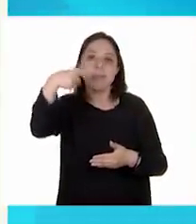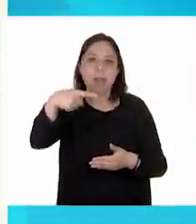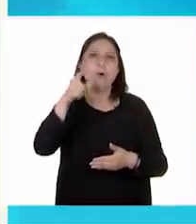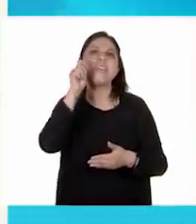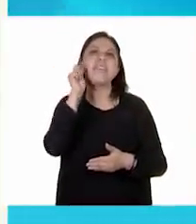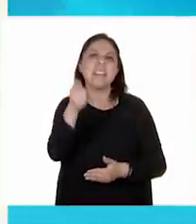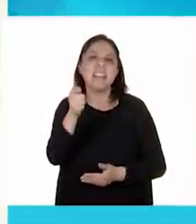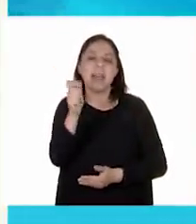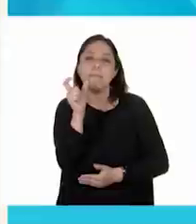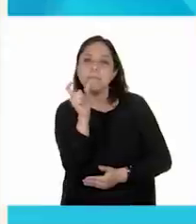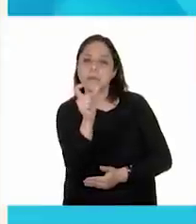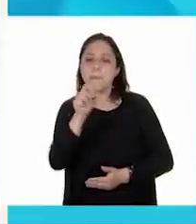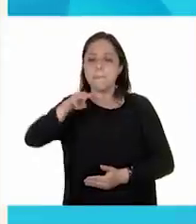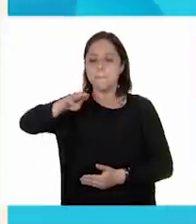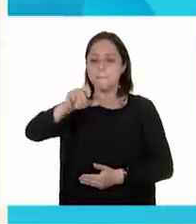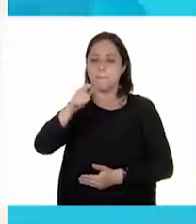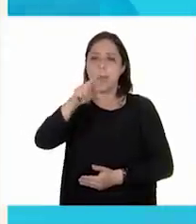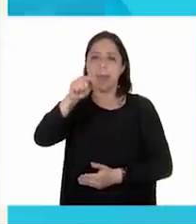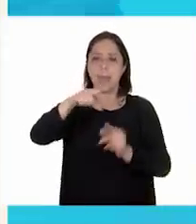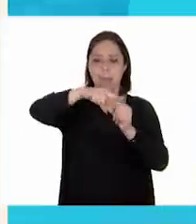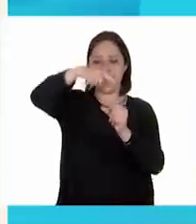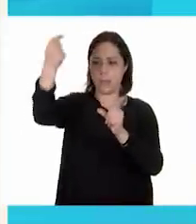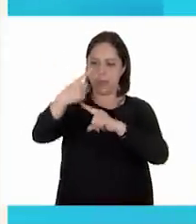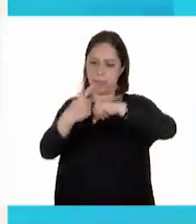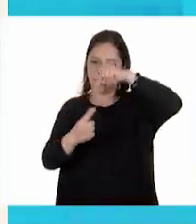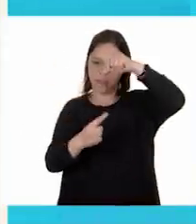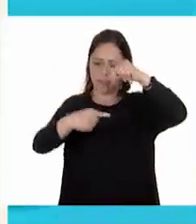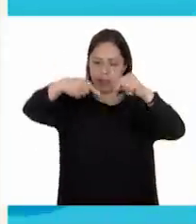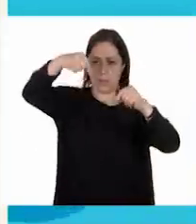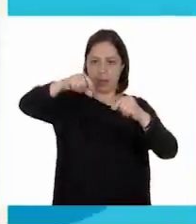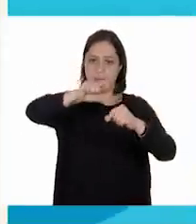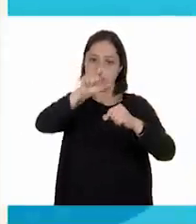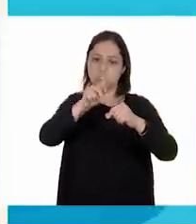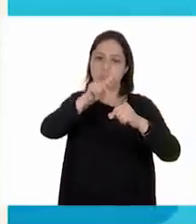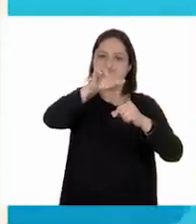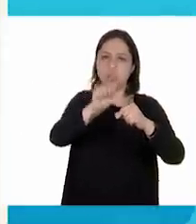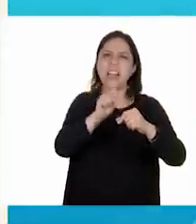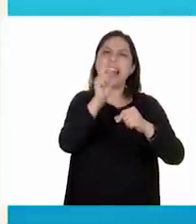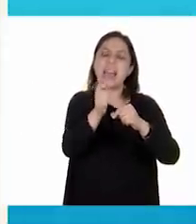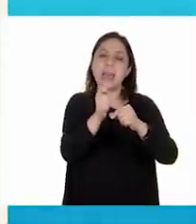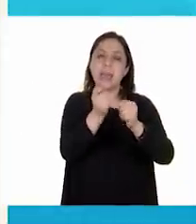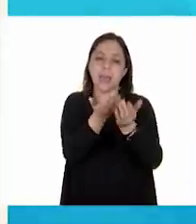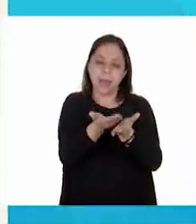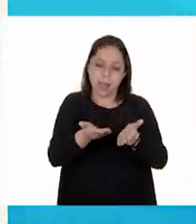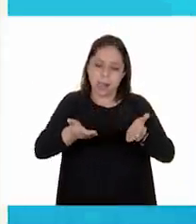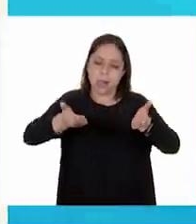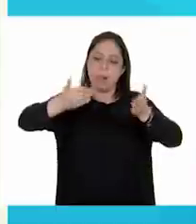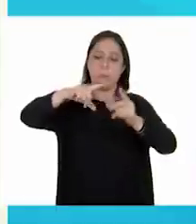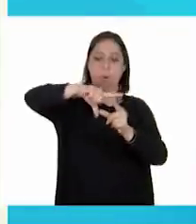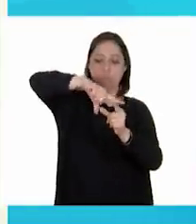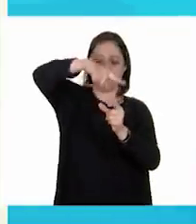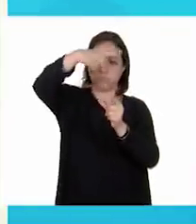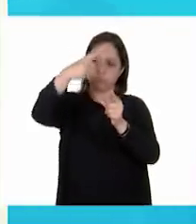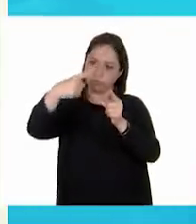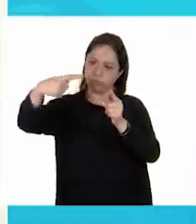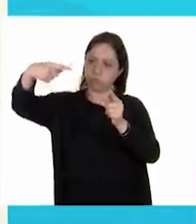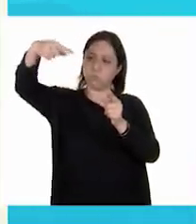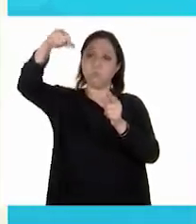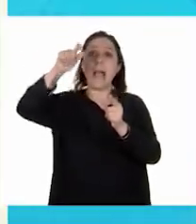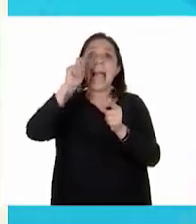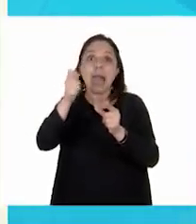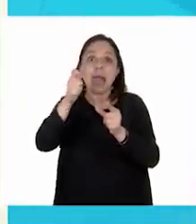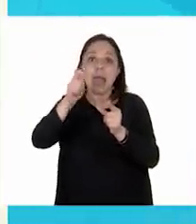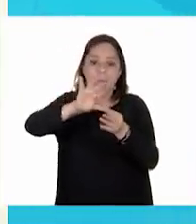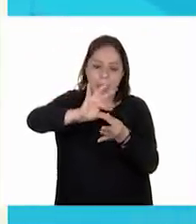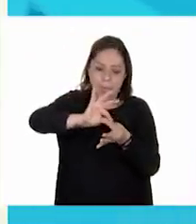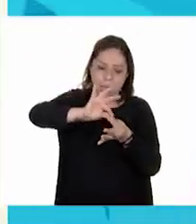significa maguey, y xiotl, película o membrana de la penca. El michiotes es la hoja que se